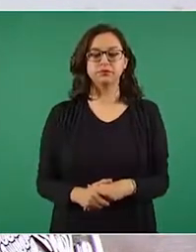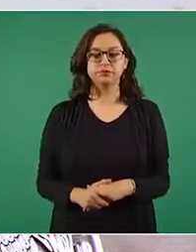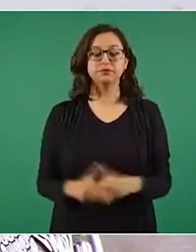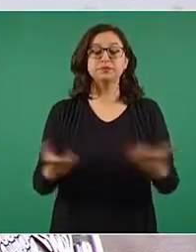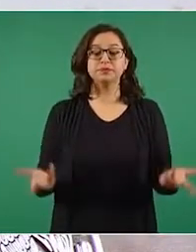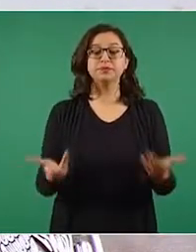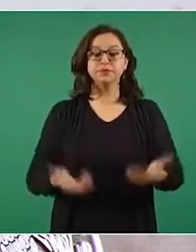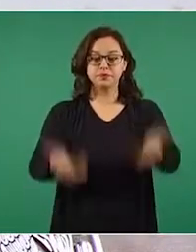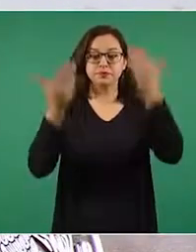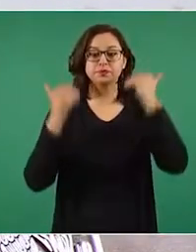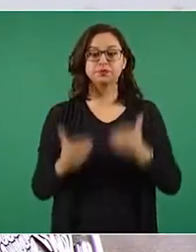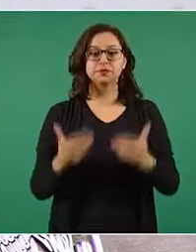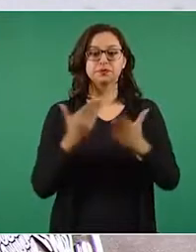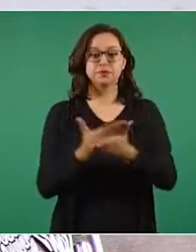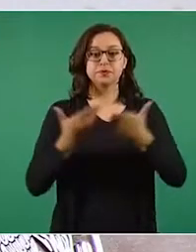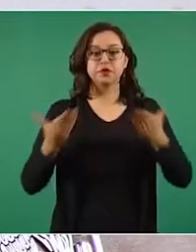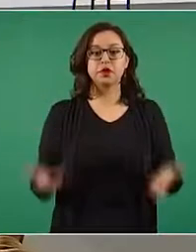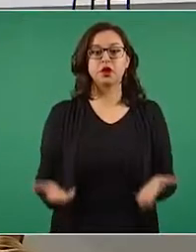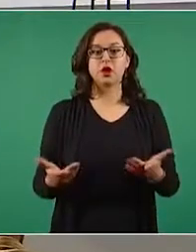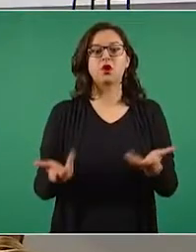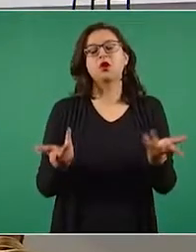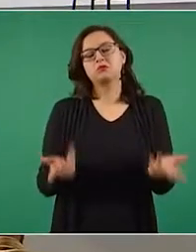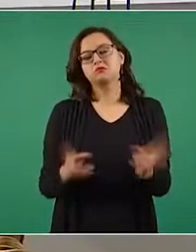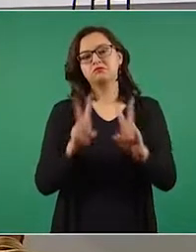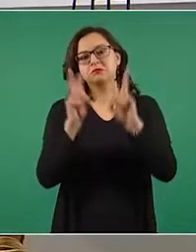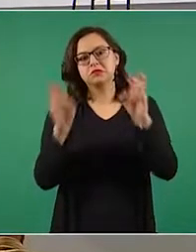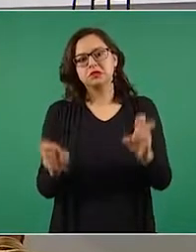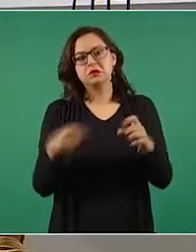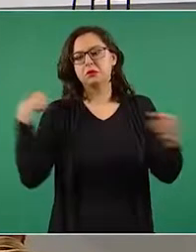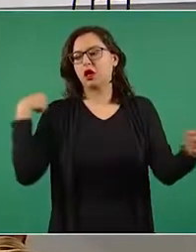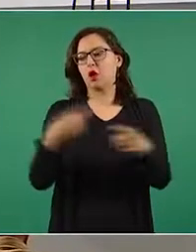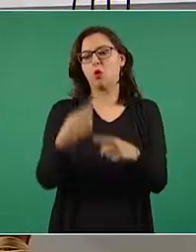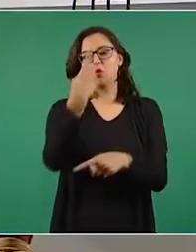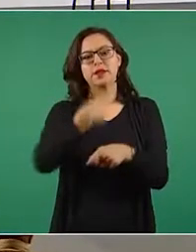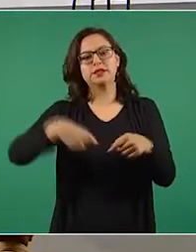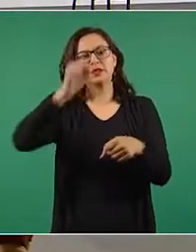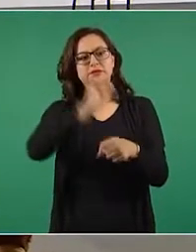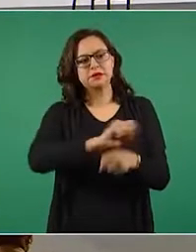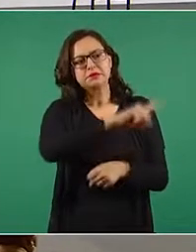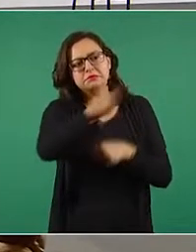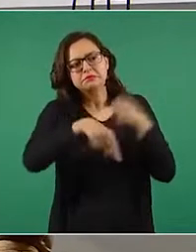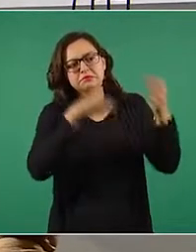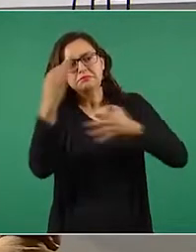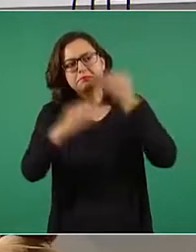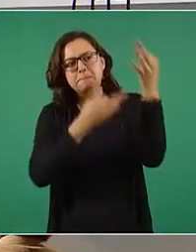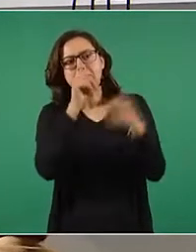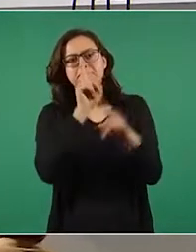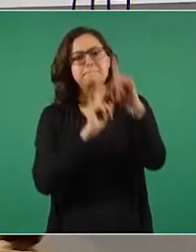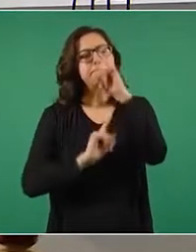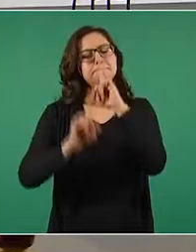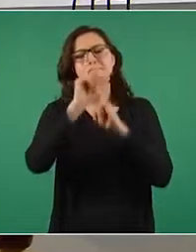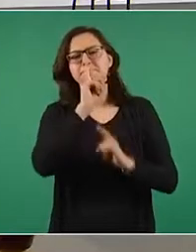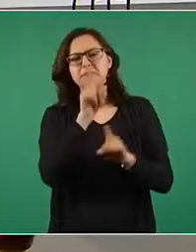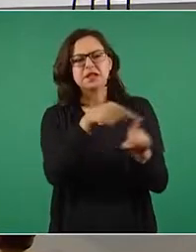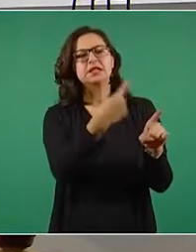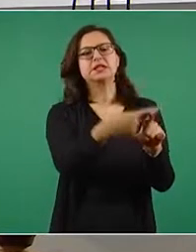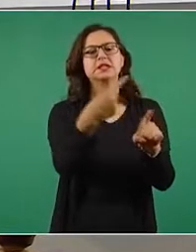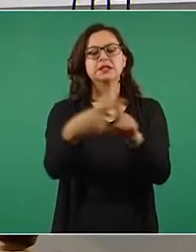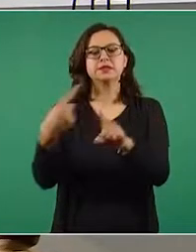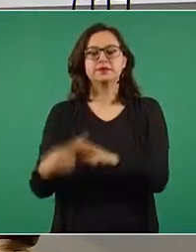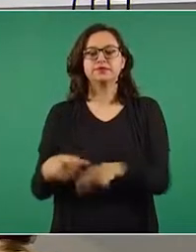Bueno, ahora vamos a pasar a nuestra sección Quién es quién en las mentiras de la semana. La primera nota es